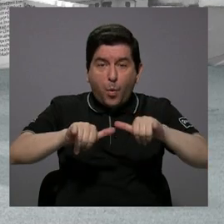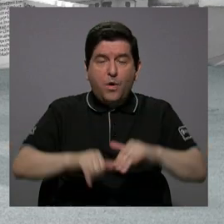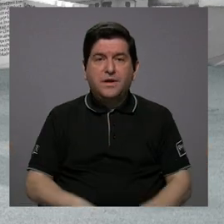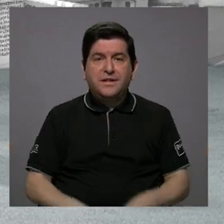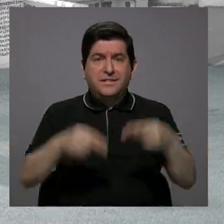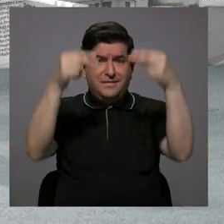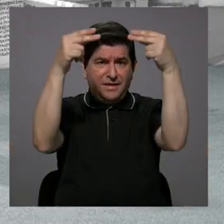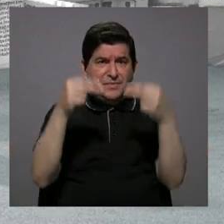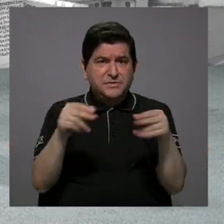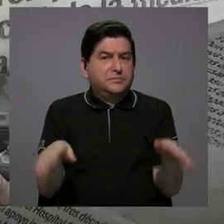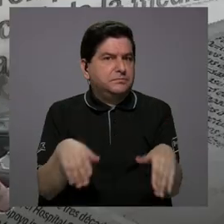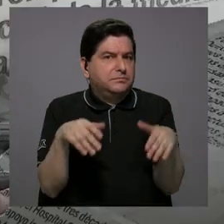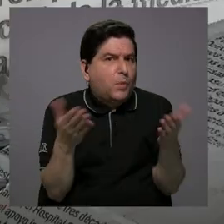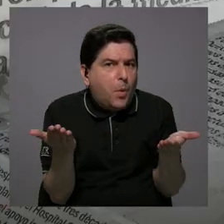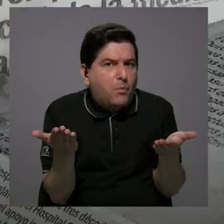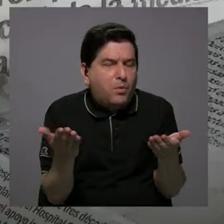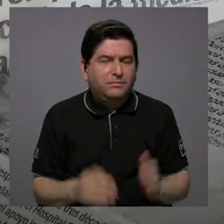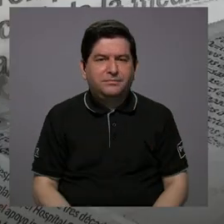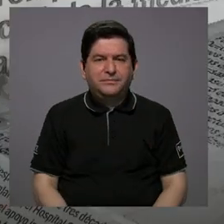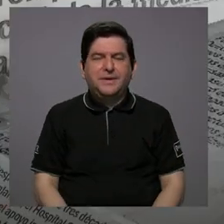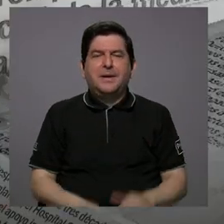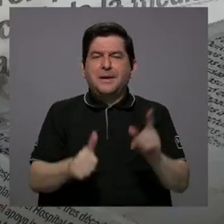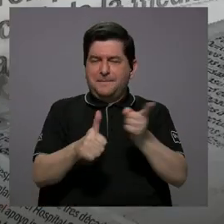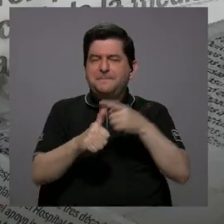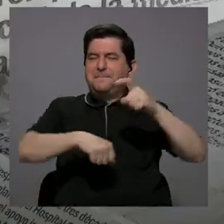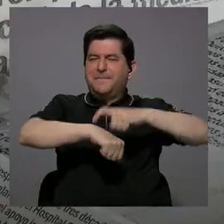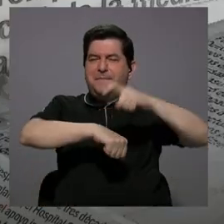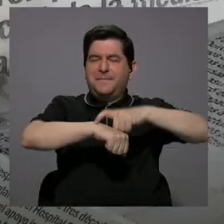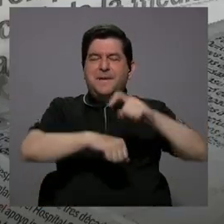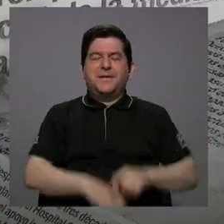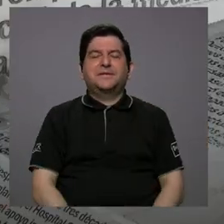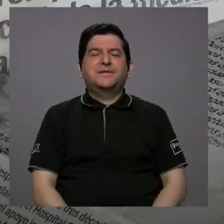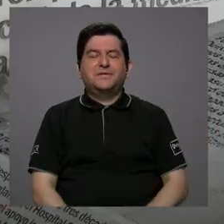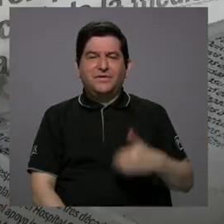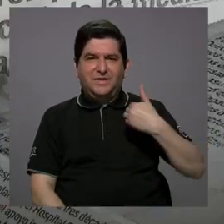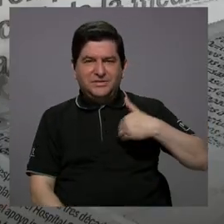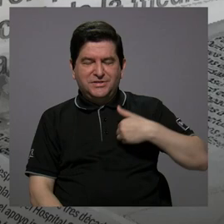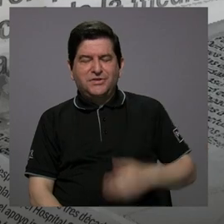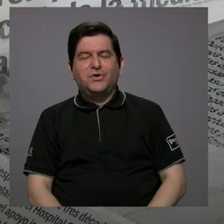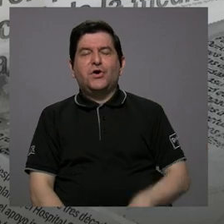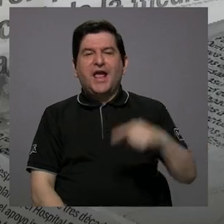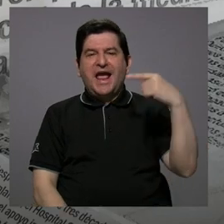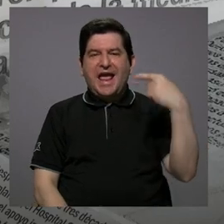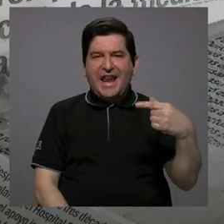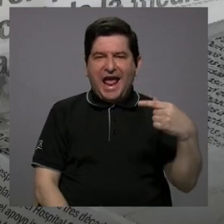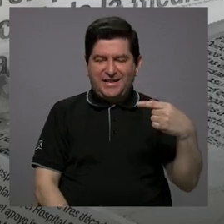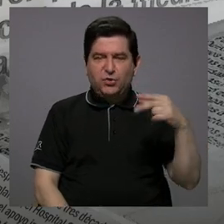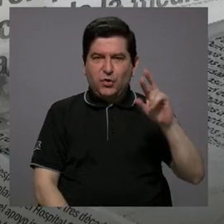de este presupuesto? Vamos a darle la palabra primeramente a don Rubén, a don Gerardo,